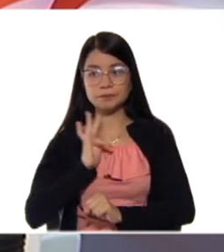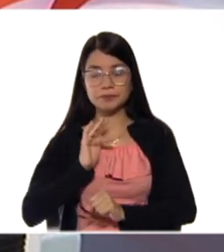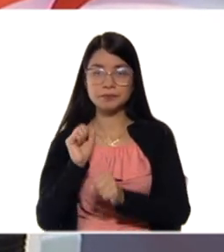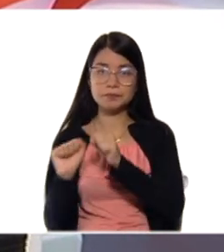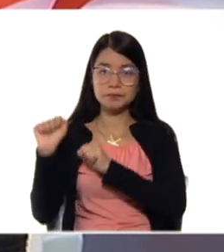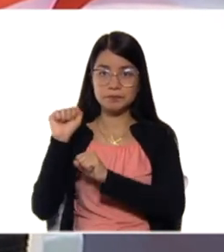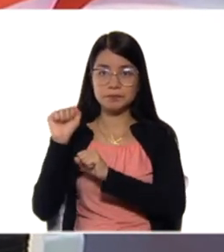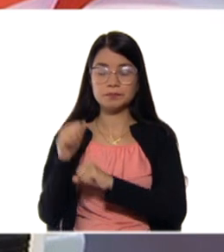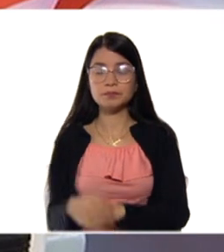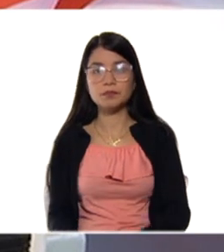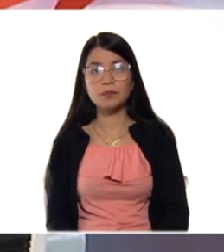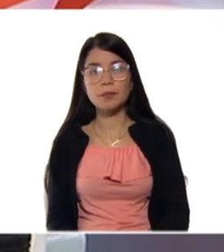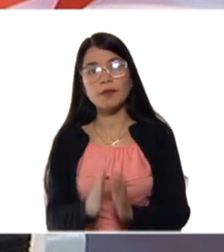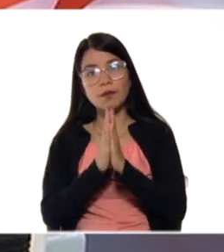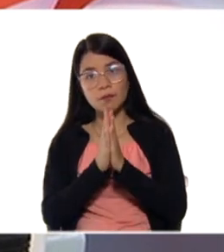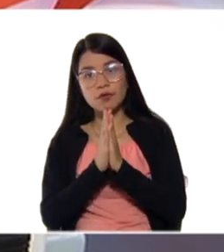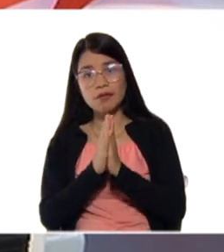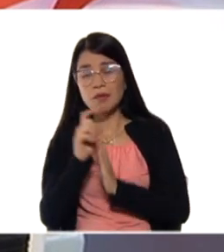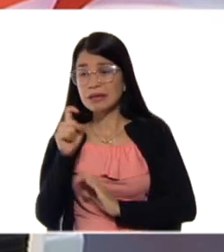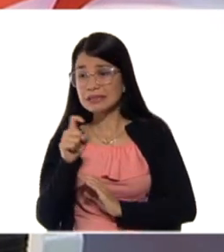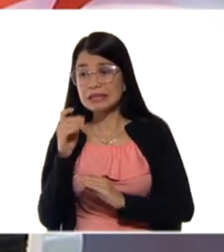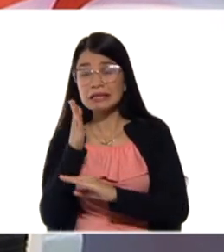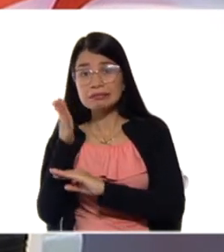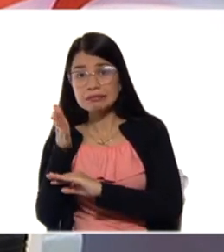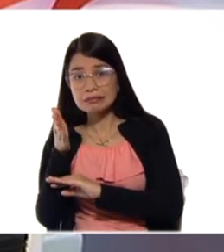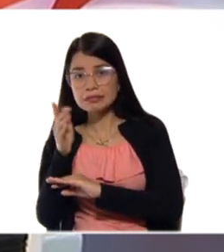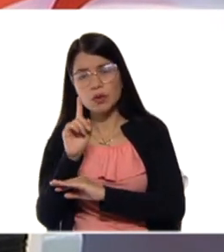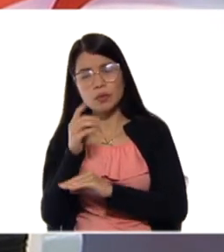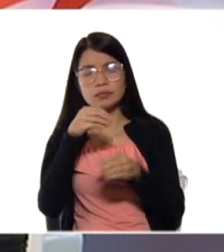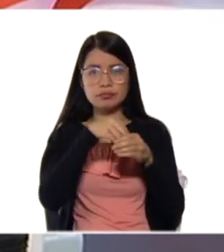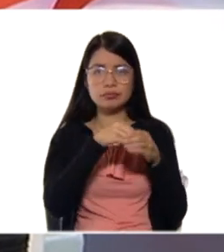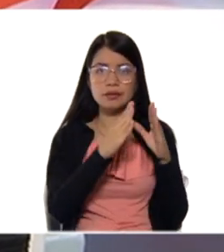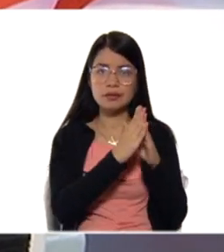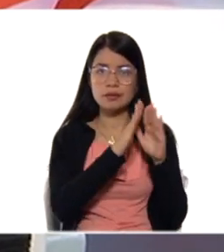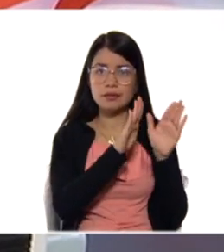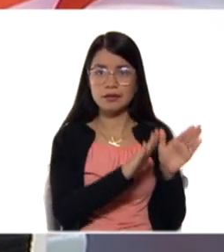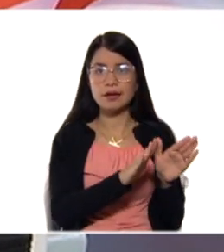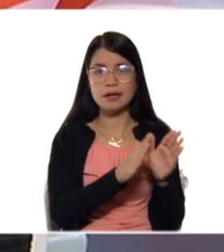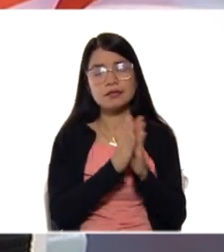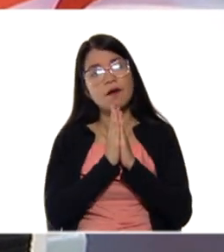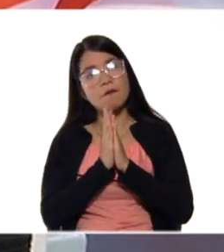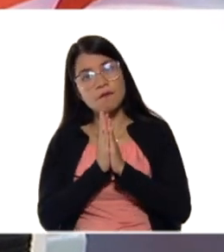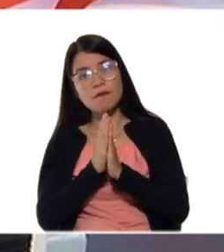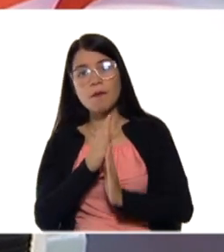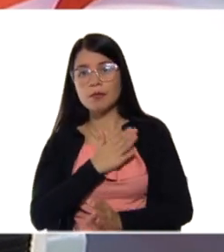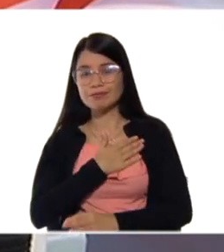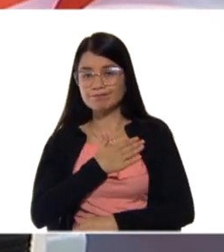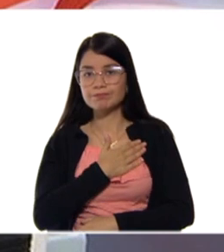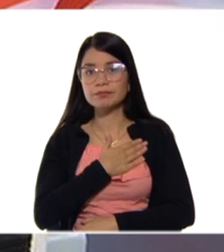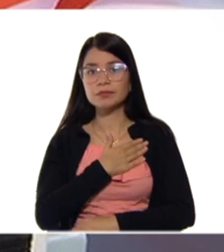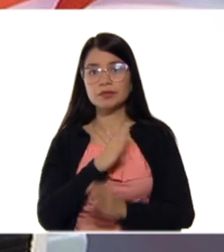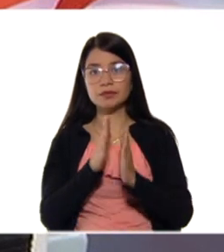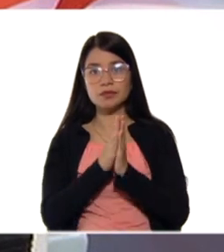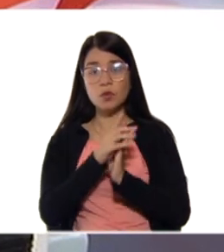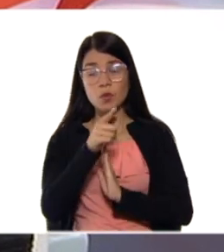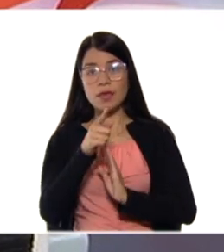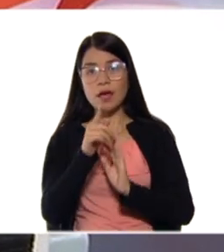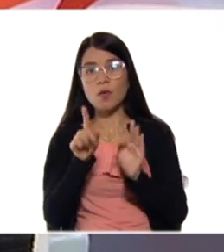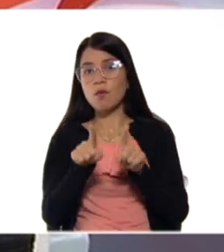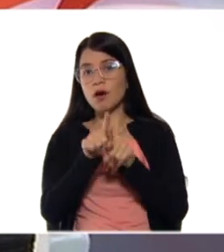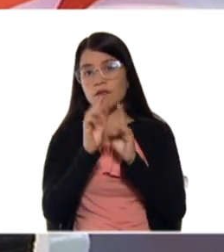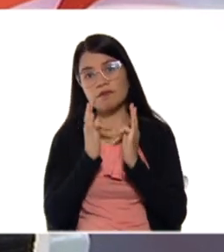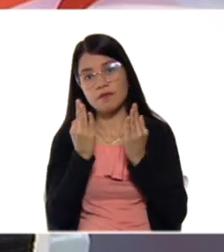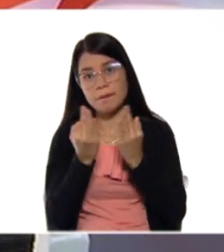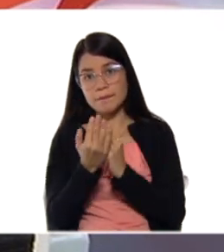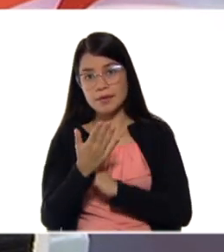Por favor, si no es necesario, quédense en casa. Se los pido de corazón, son mi familia, somos